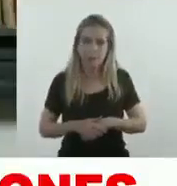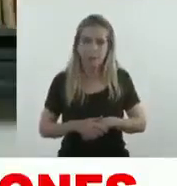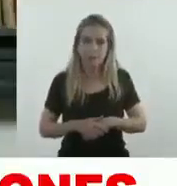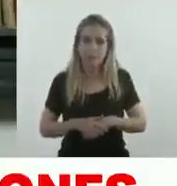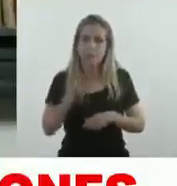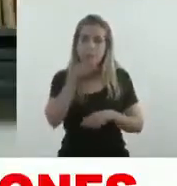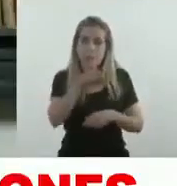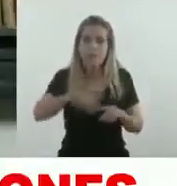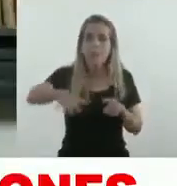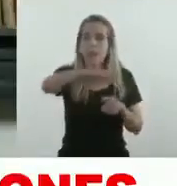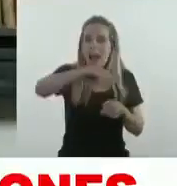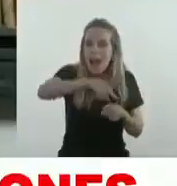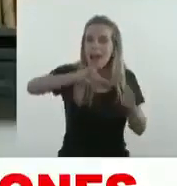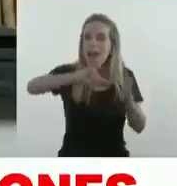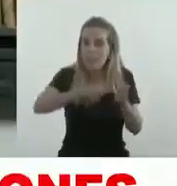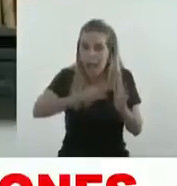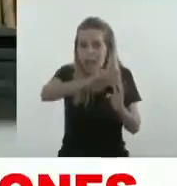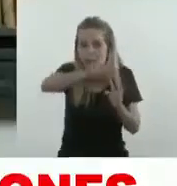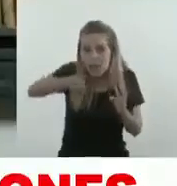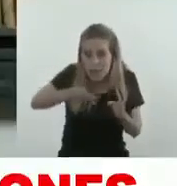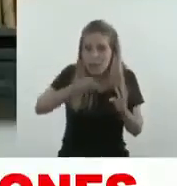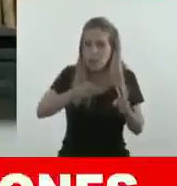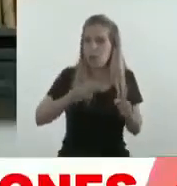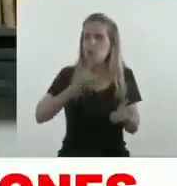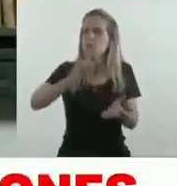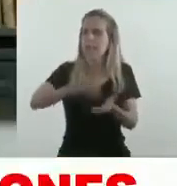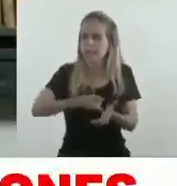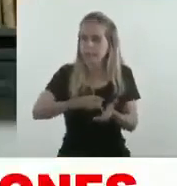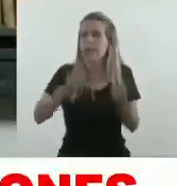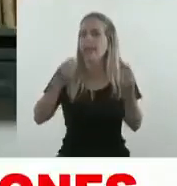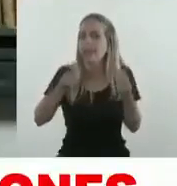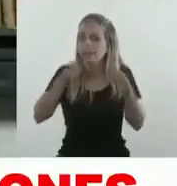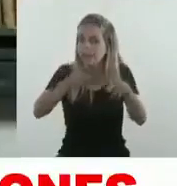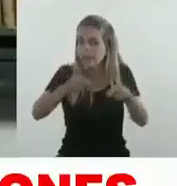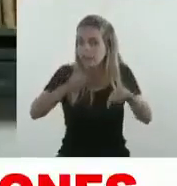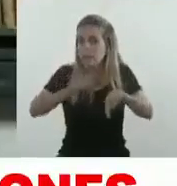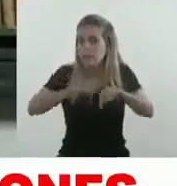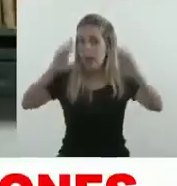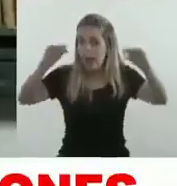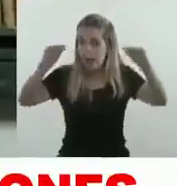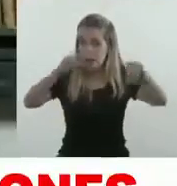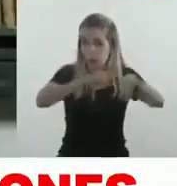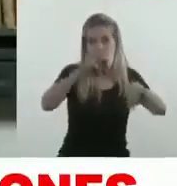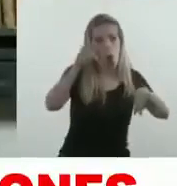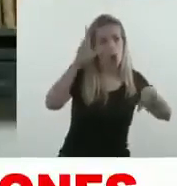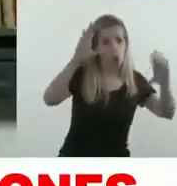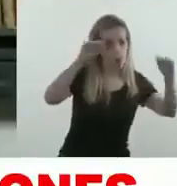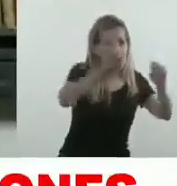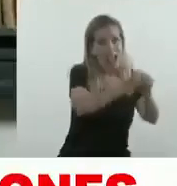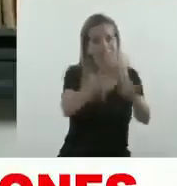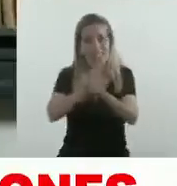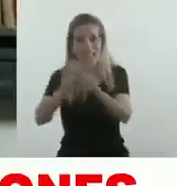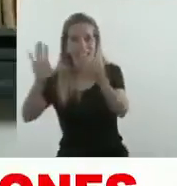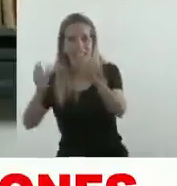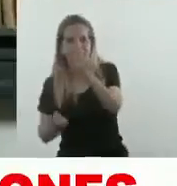En el área metropolitana de Buenos Aires he decidido que la circulación nocturna entre las 20 horas y las